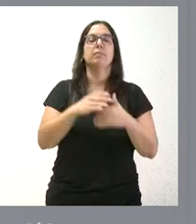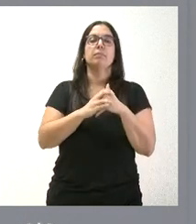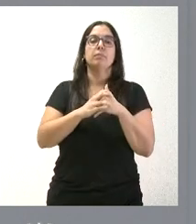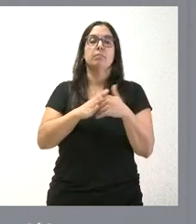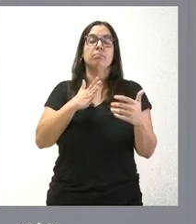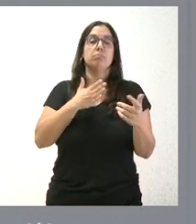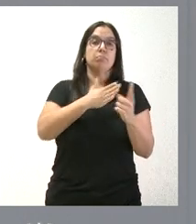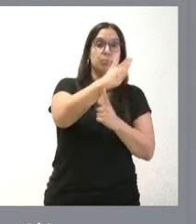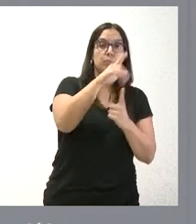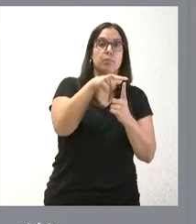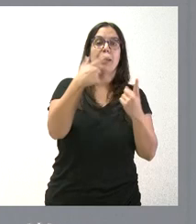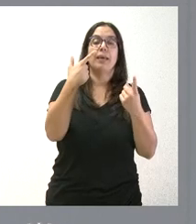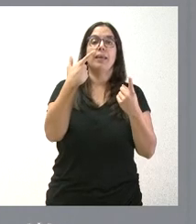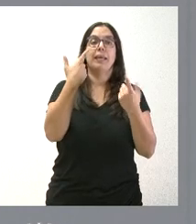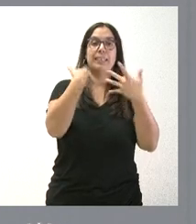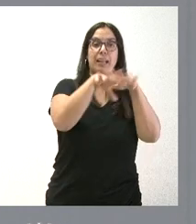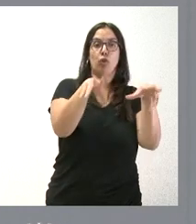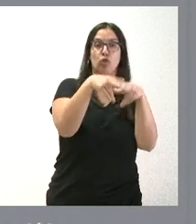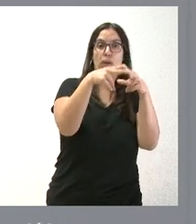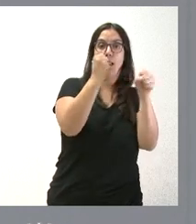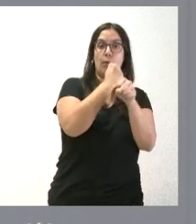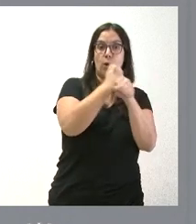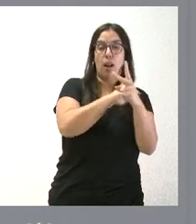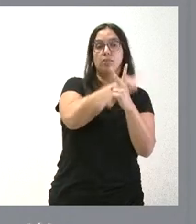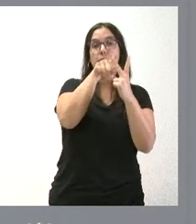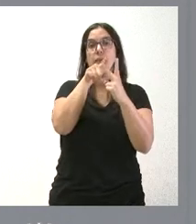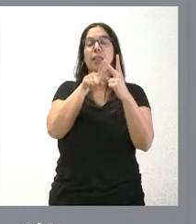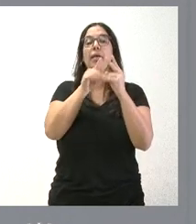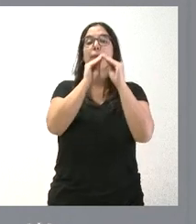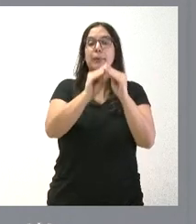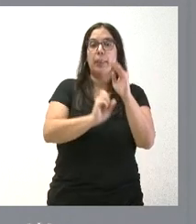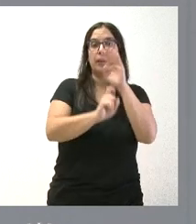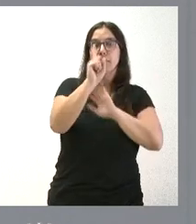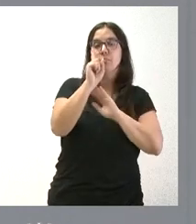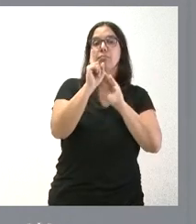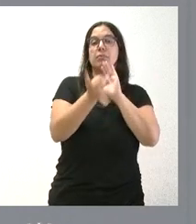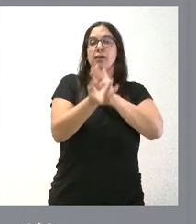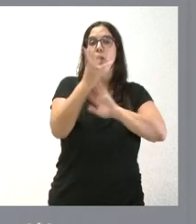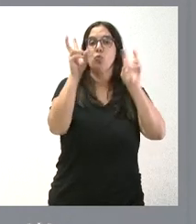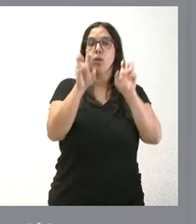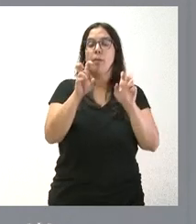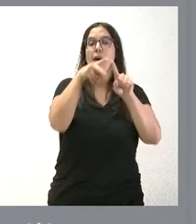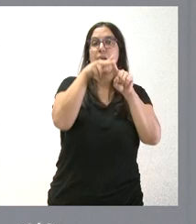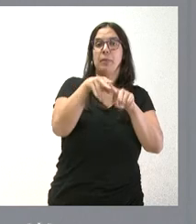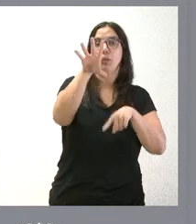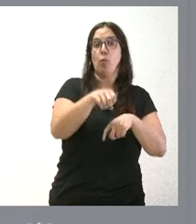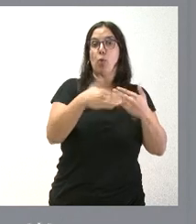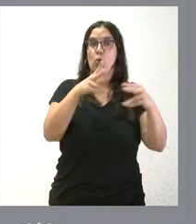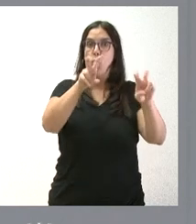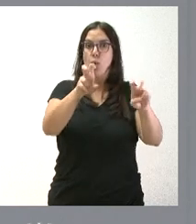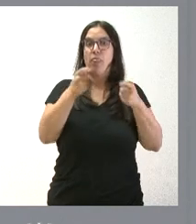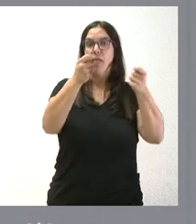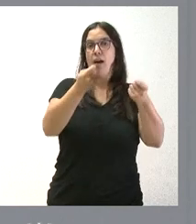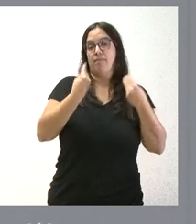a través de su integración social y laboral, bien a través del desarrollo de nuevos instrumentos de compra innovadora que faciliten su vida,